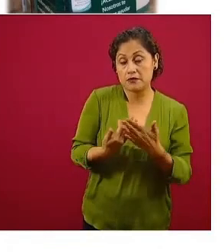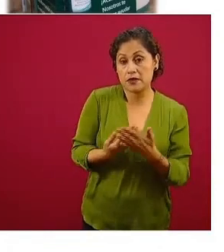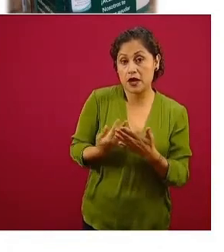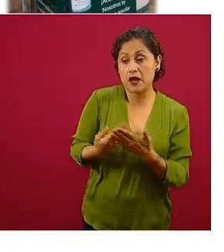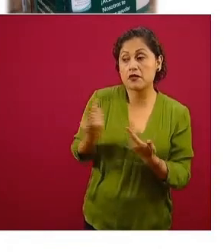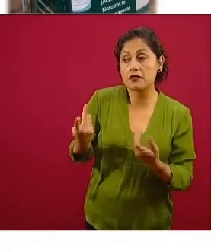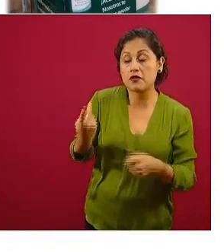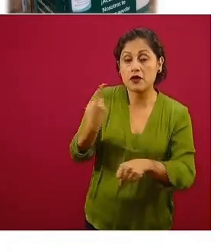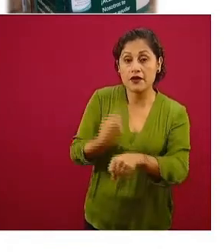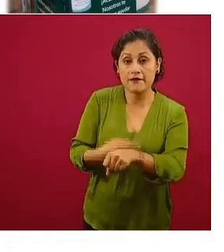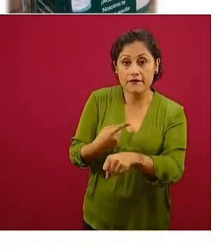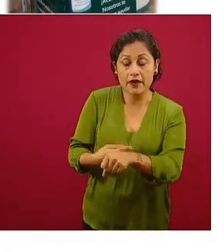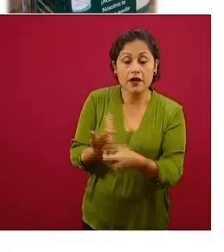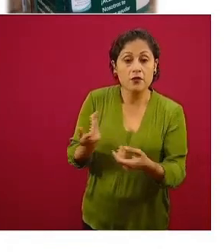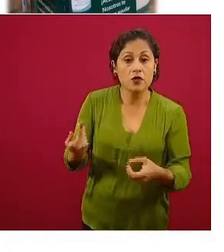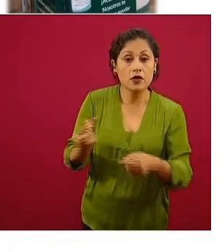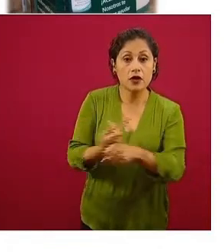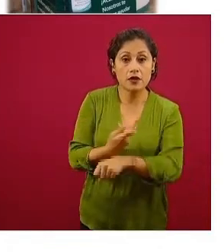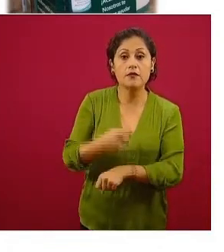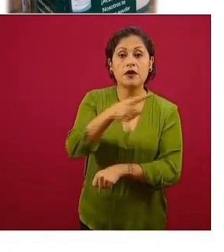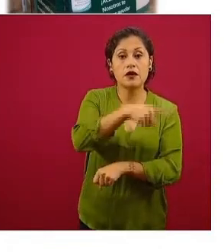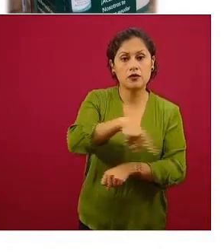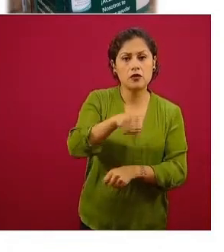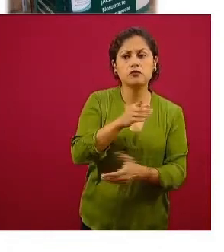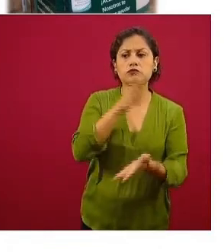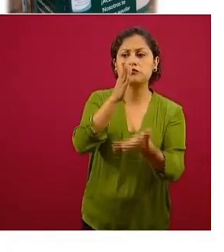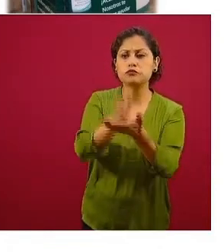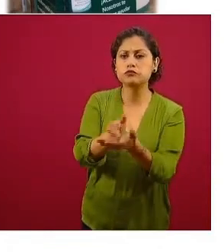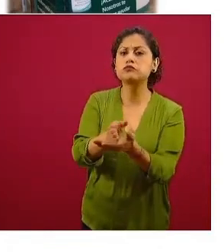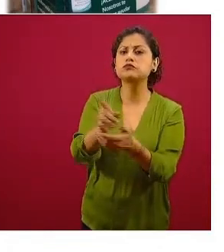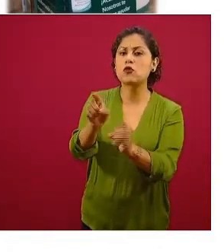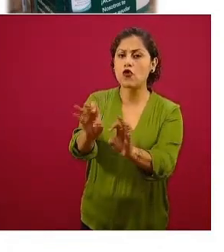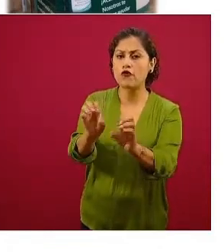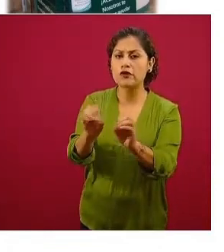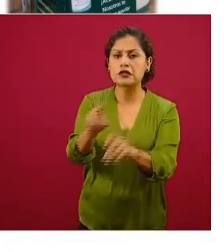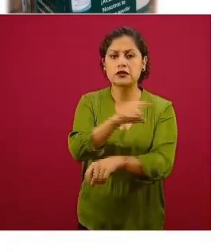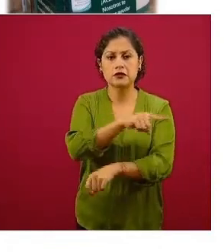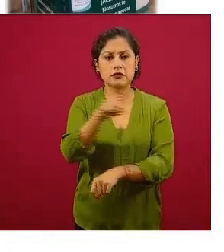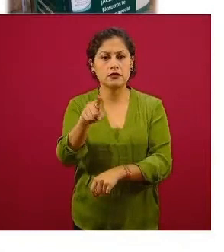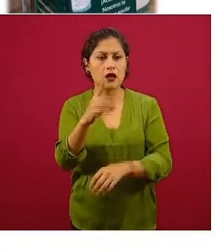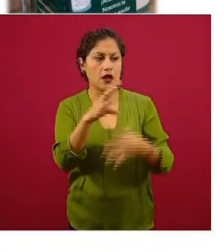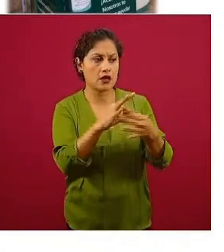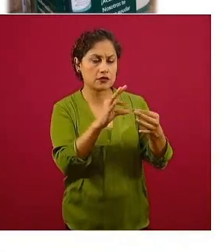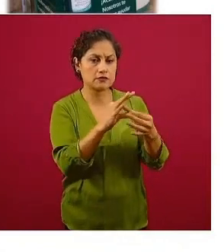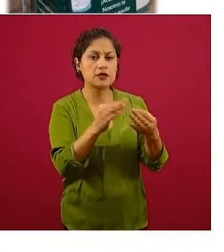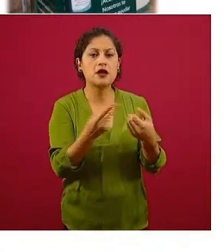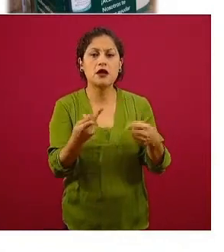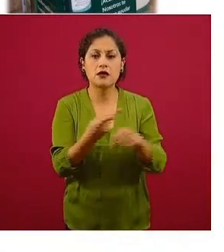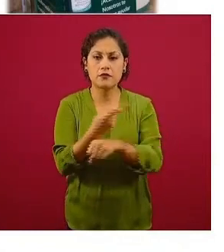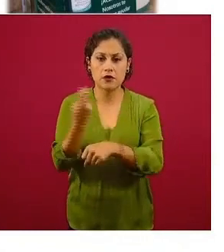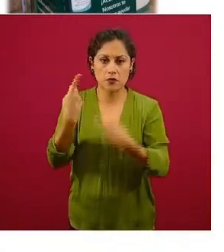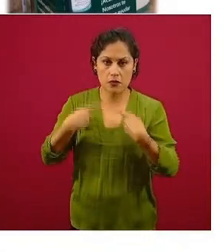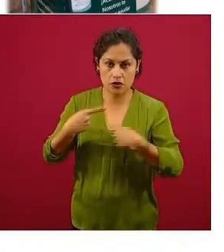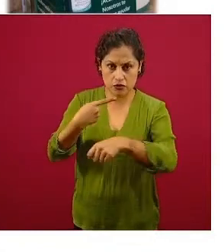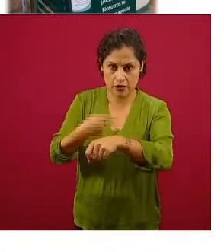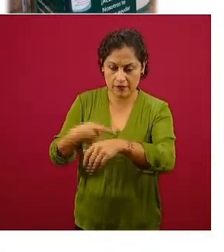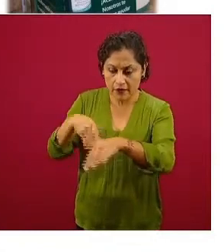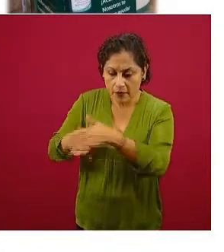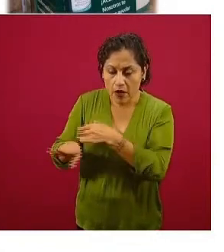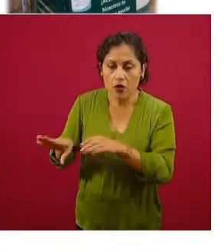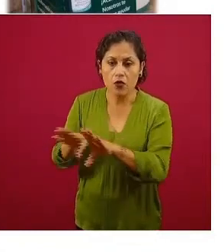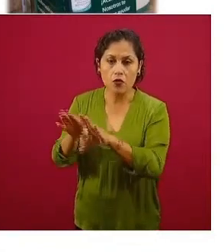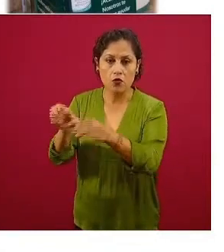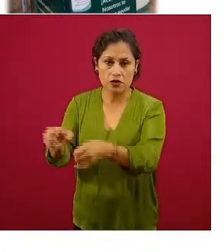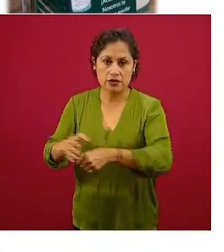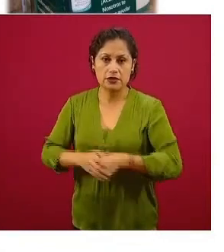derecho habiente para solicitar información sobre su paciente. Pero lo ideal es que usted desde su